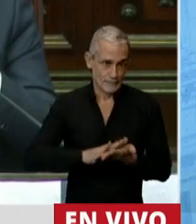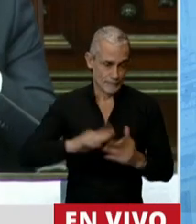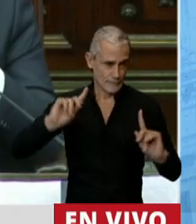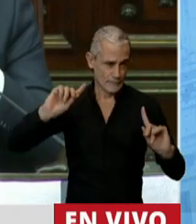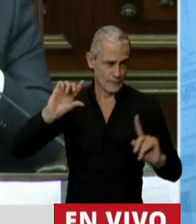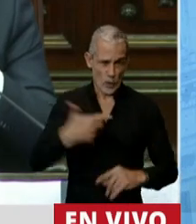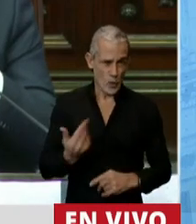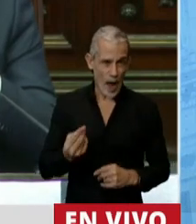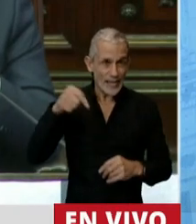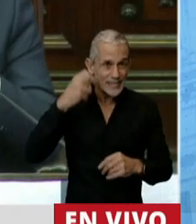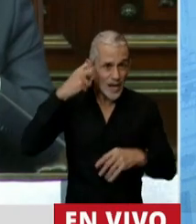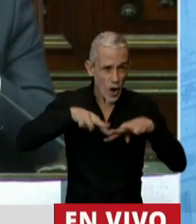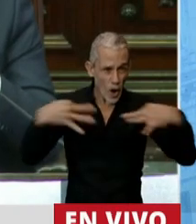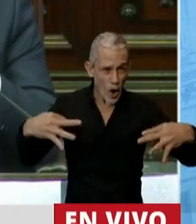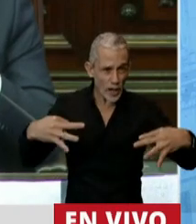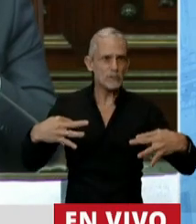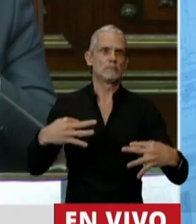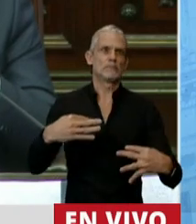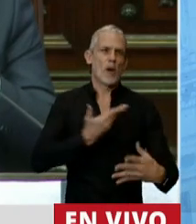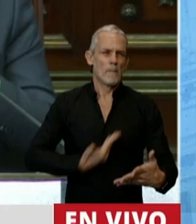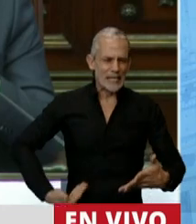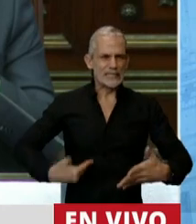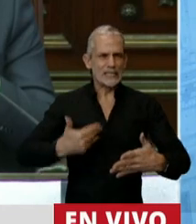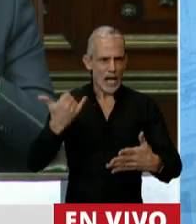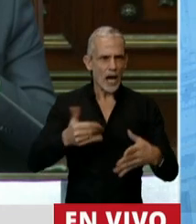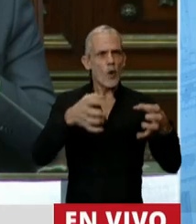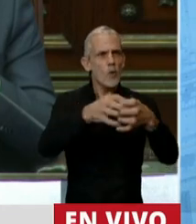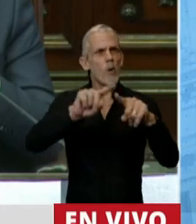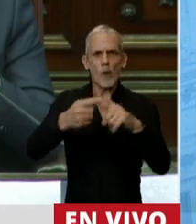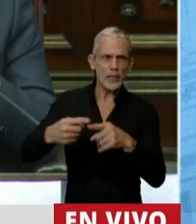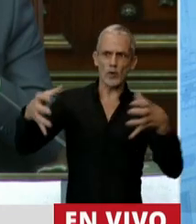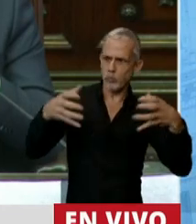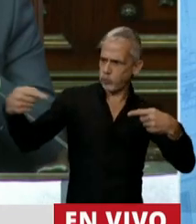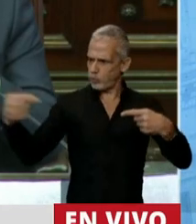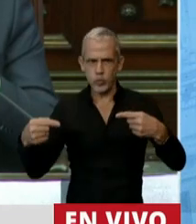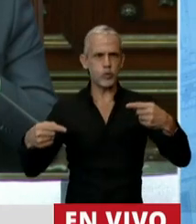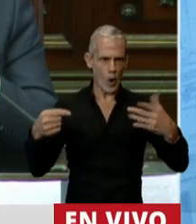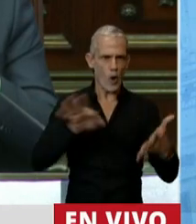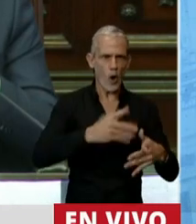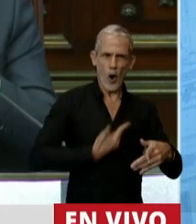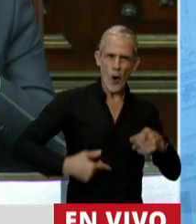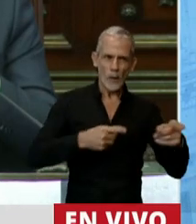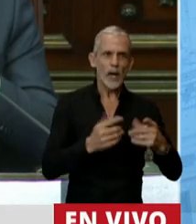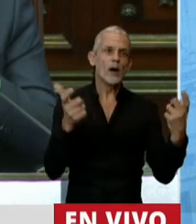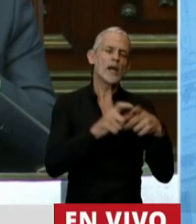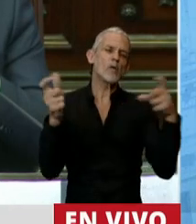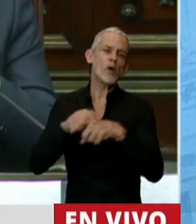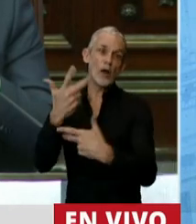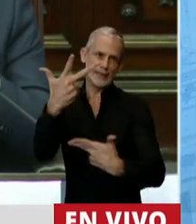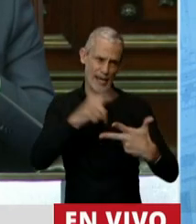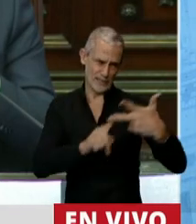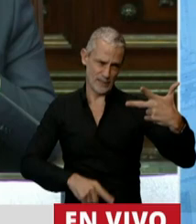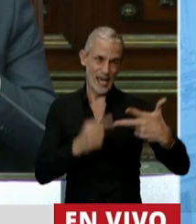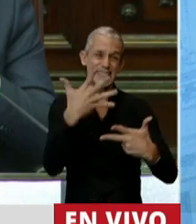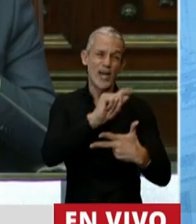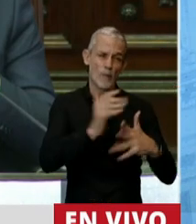este Congreso tuvo los Presidentes y las Presidentas de las bancadas opositoras y del oficialismo, tuvo 3 reuniones en 5 meses